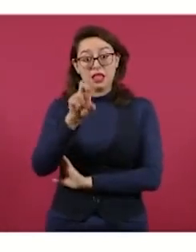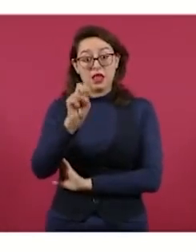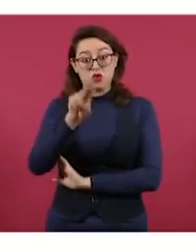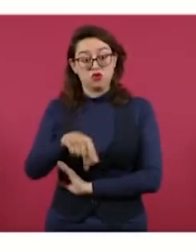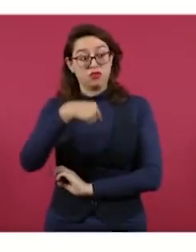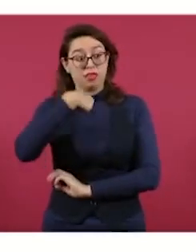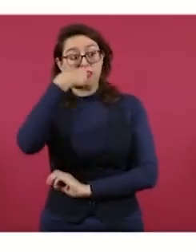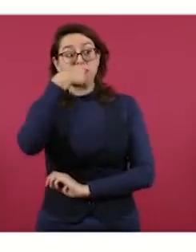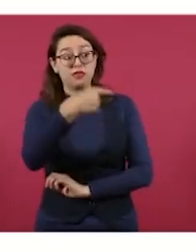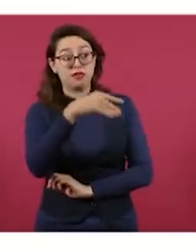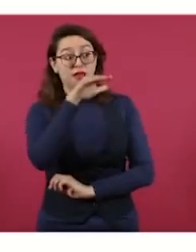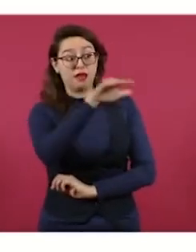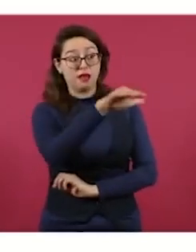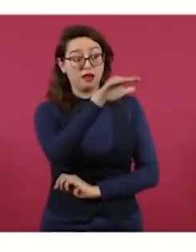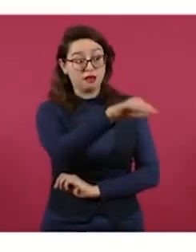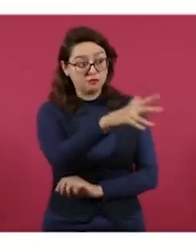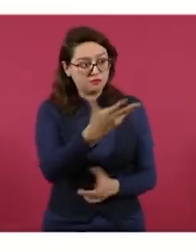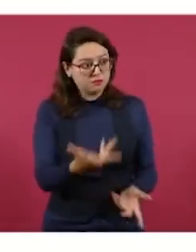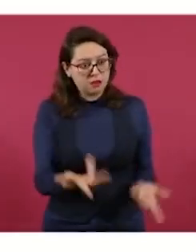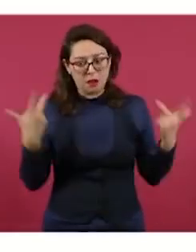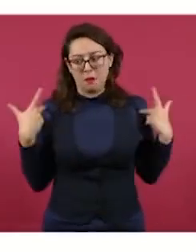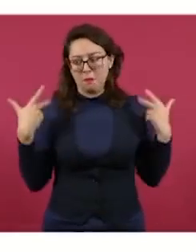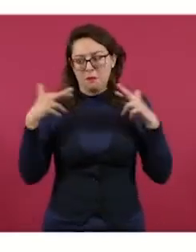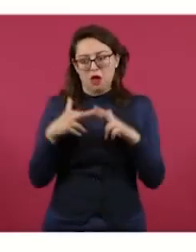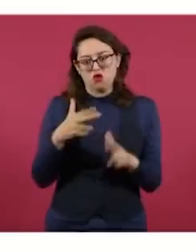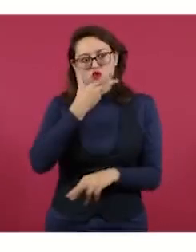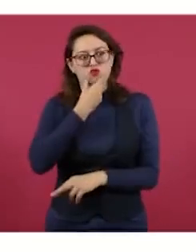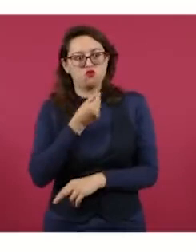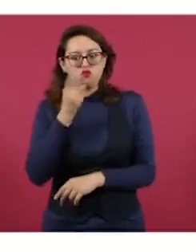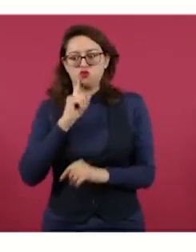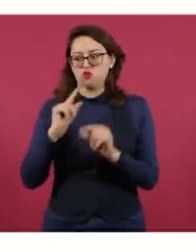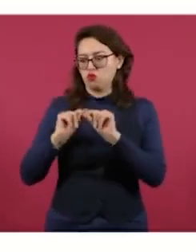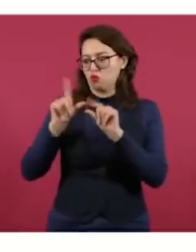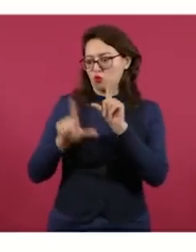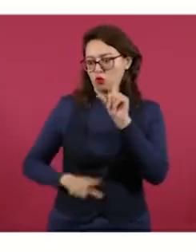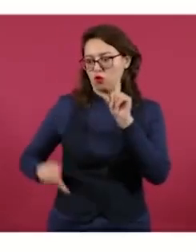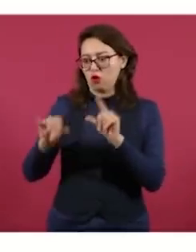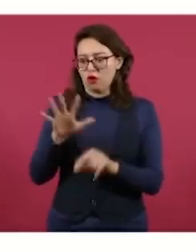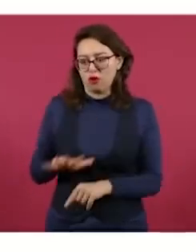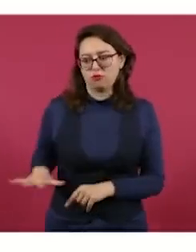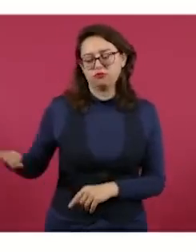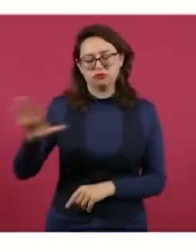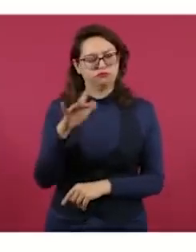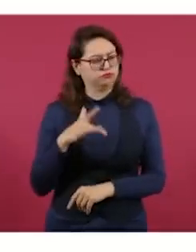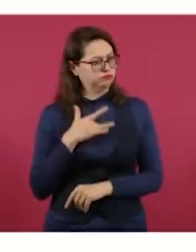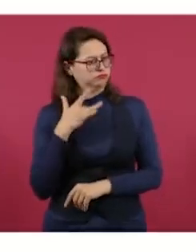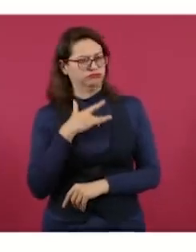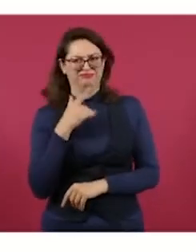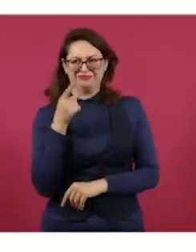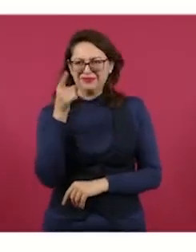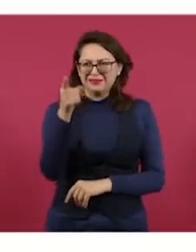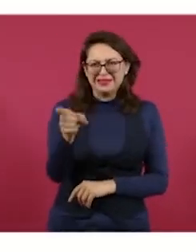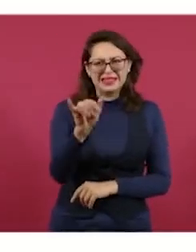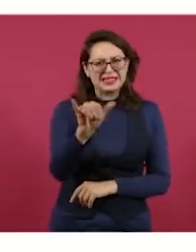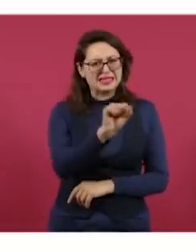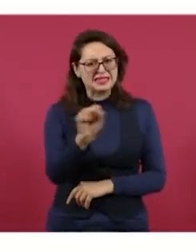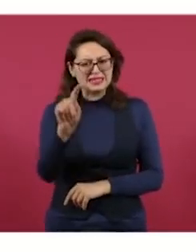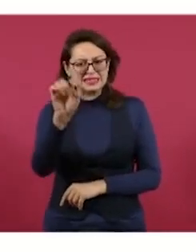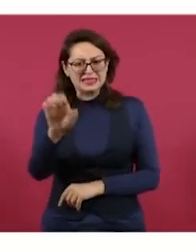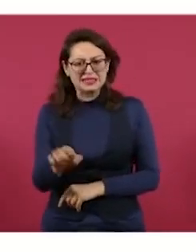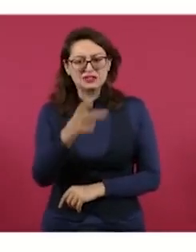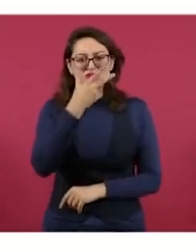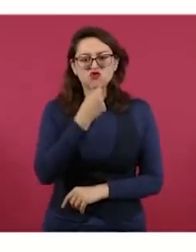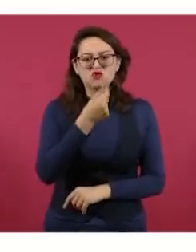dije que las y los maestros de México nos oponíamos a que Miguel